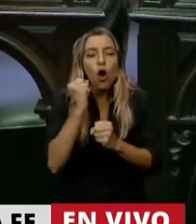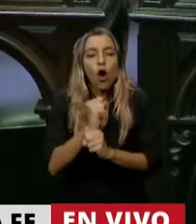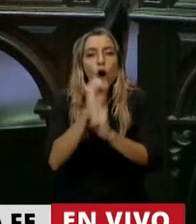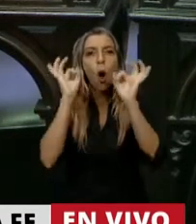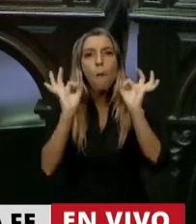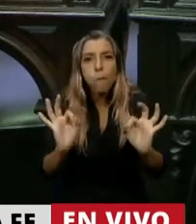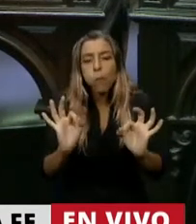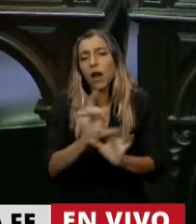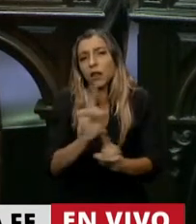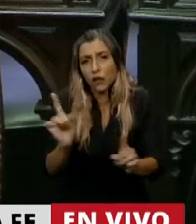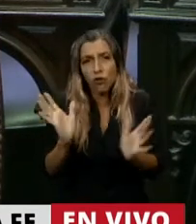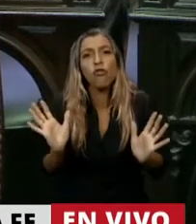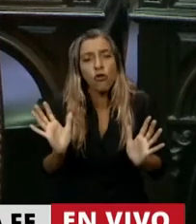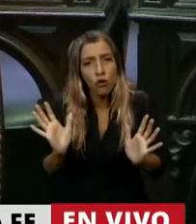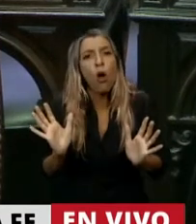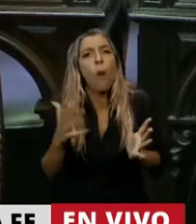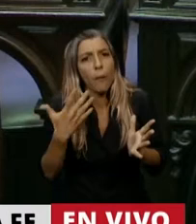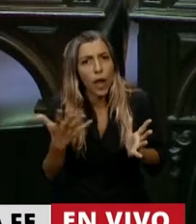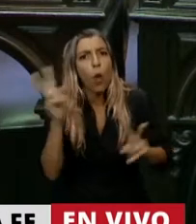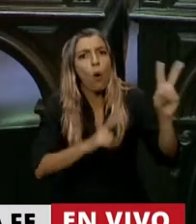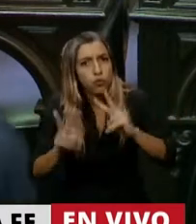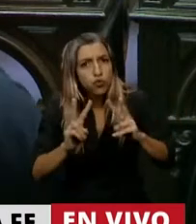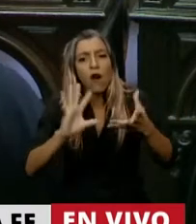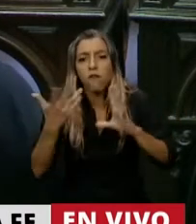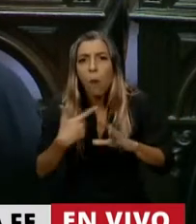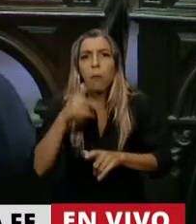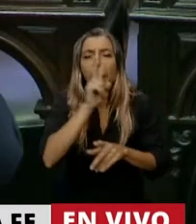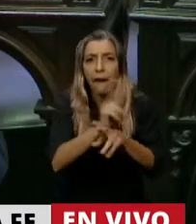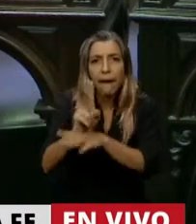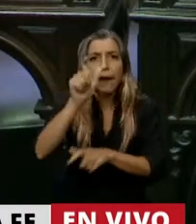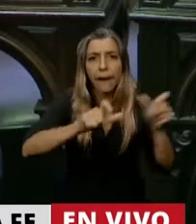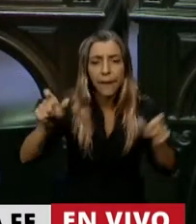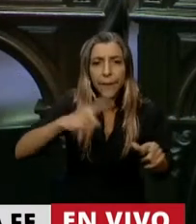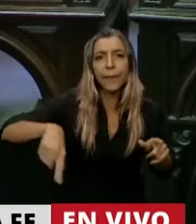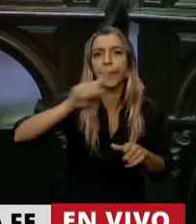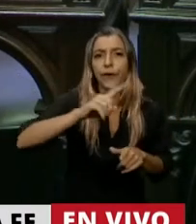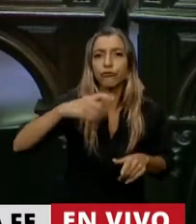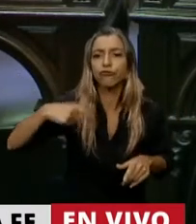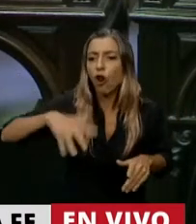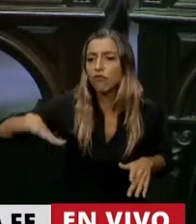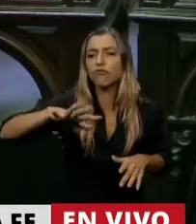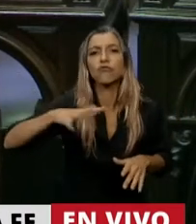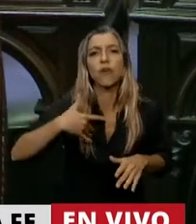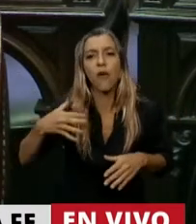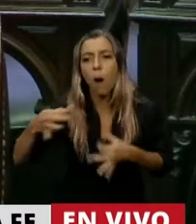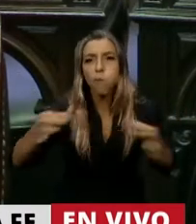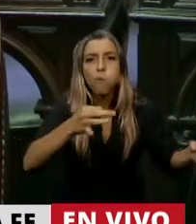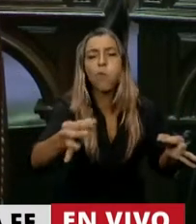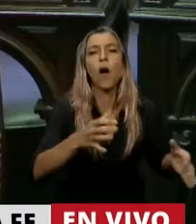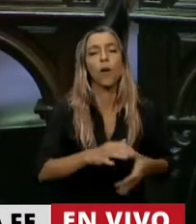y de los pueblos. Es por eso que tenemos que integrar. Y aquí traigo,